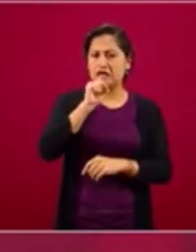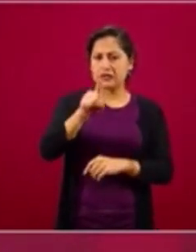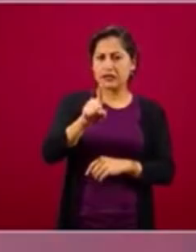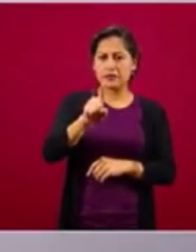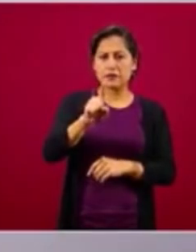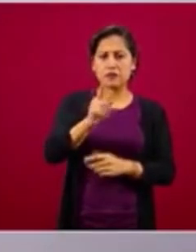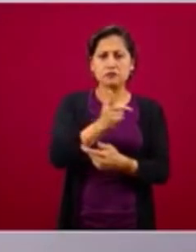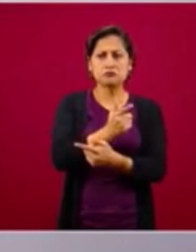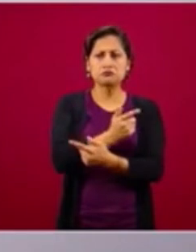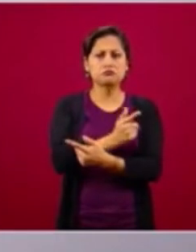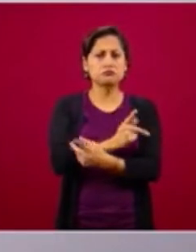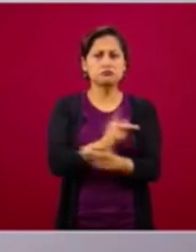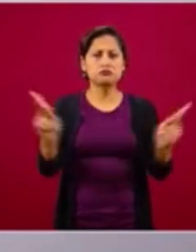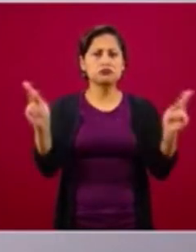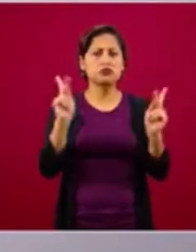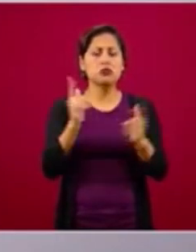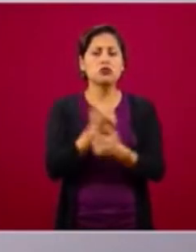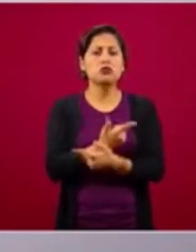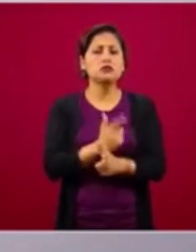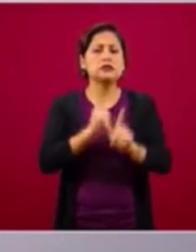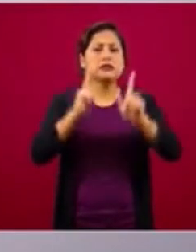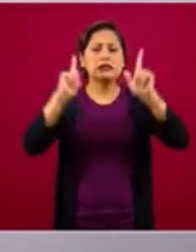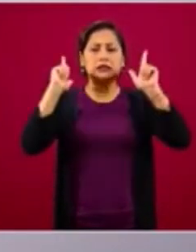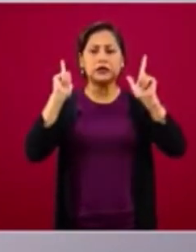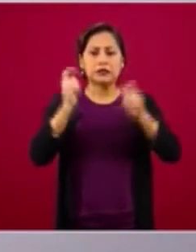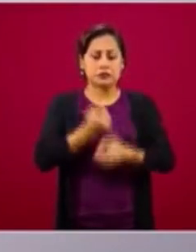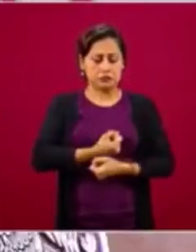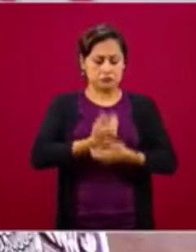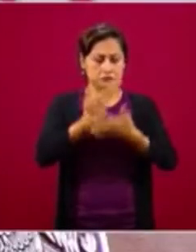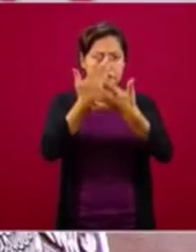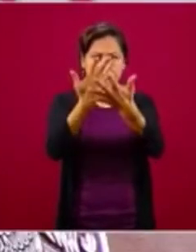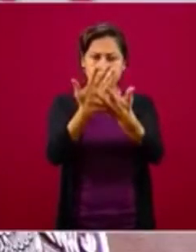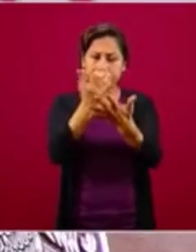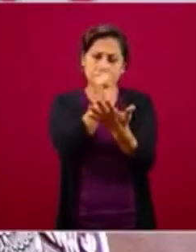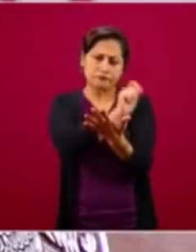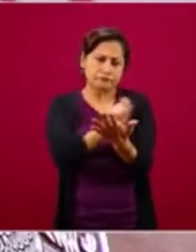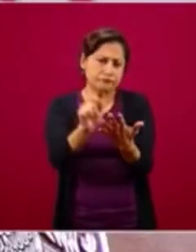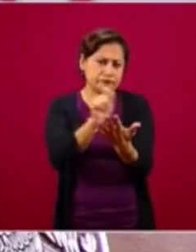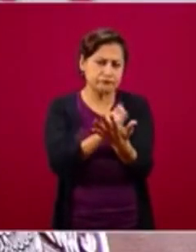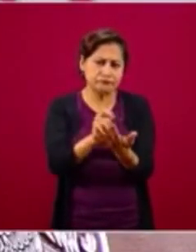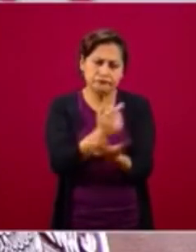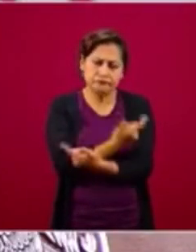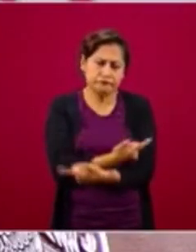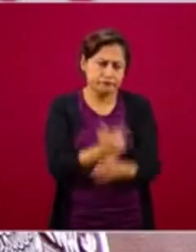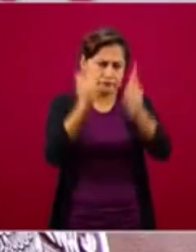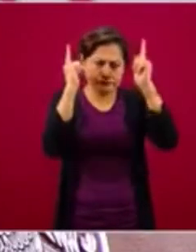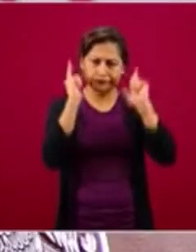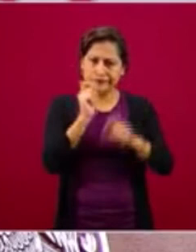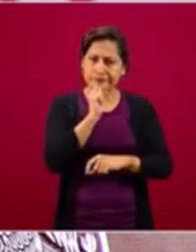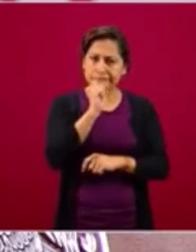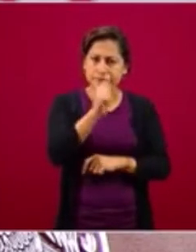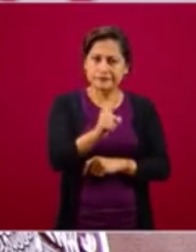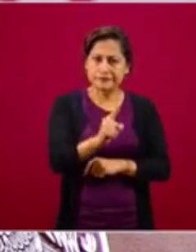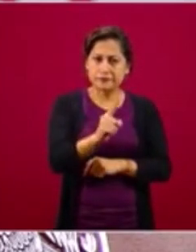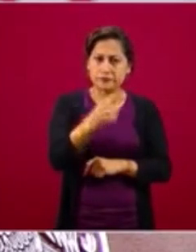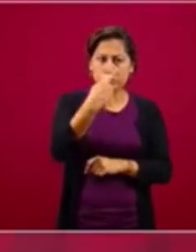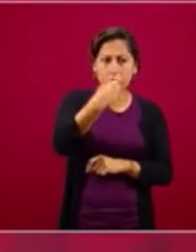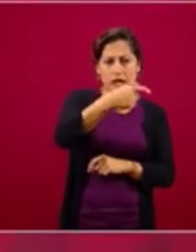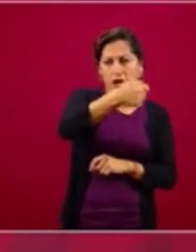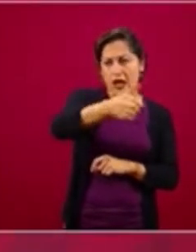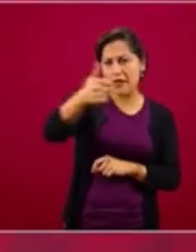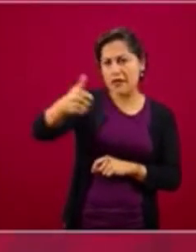expresarse, a manifestarse, a dar a conocer sus ideas, ¿no?